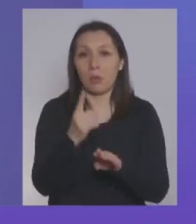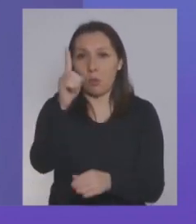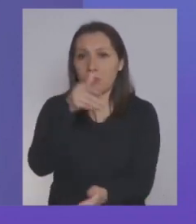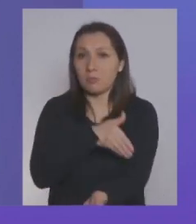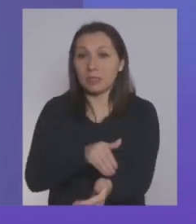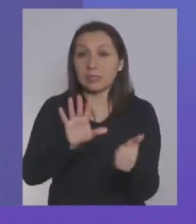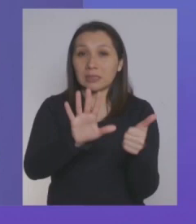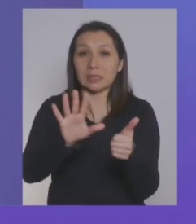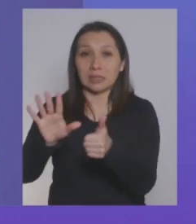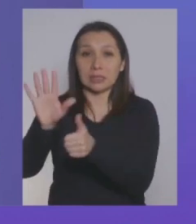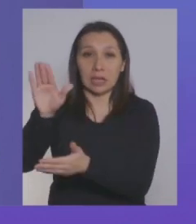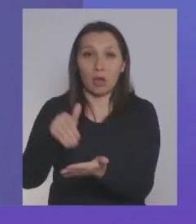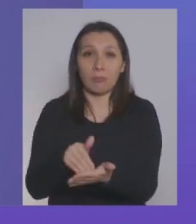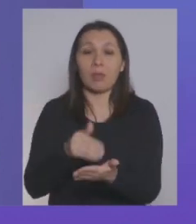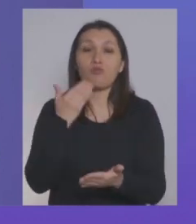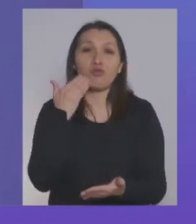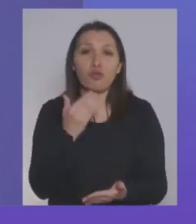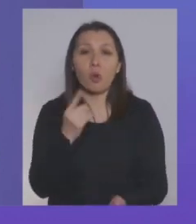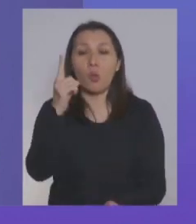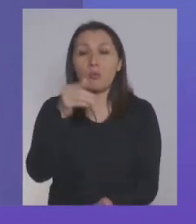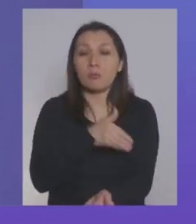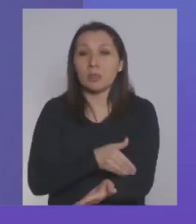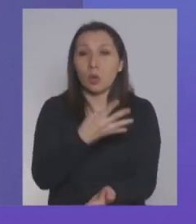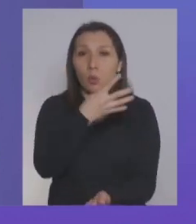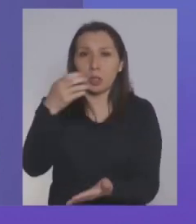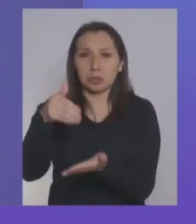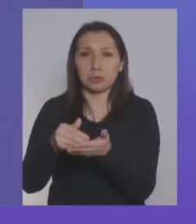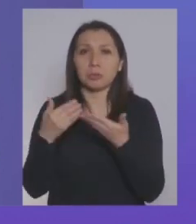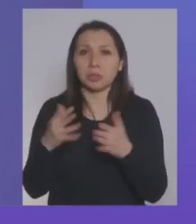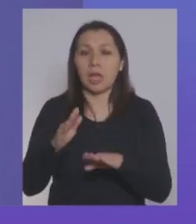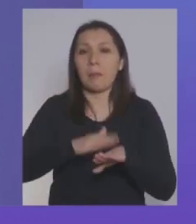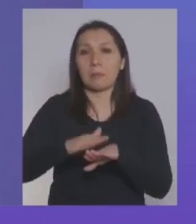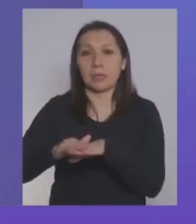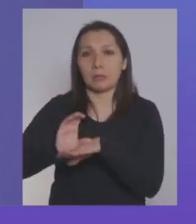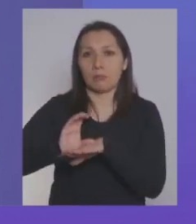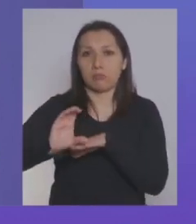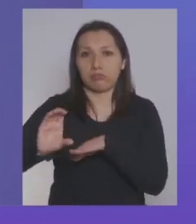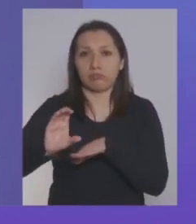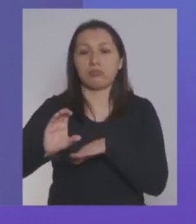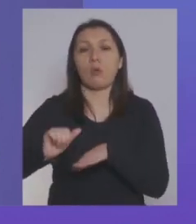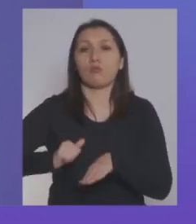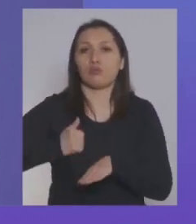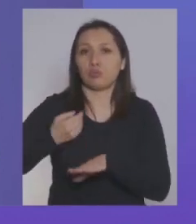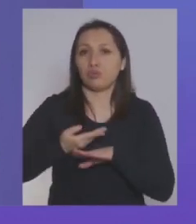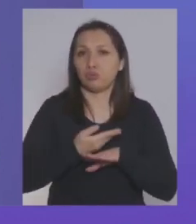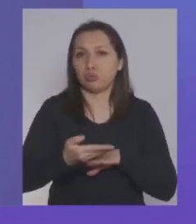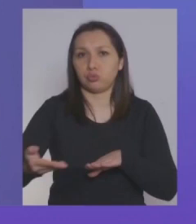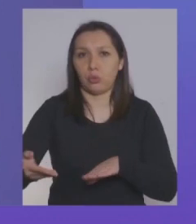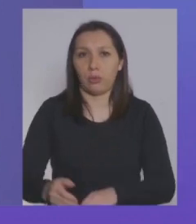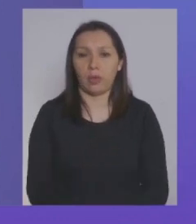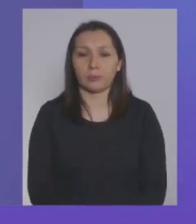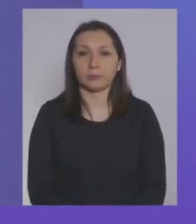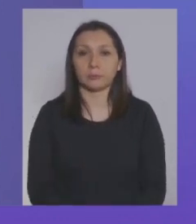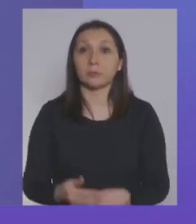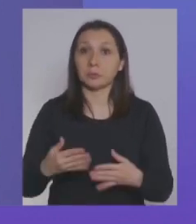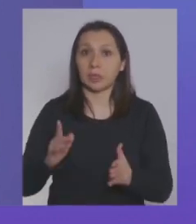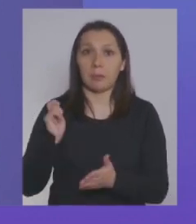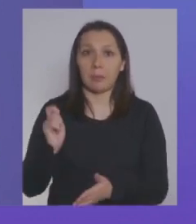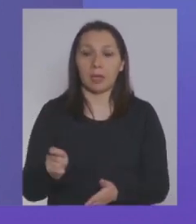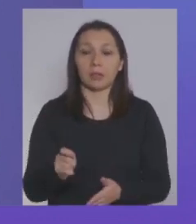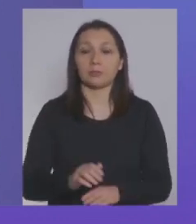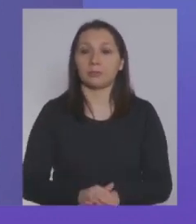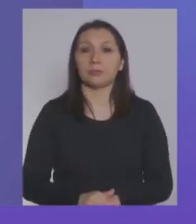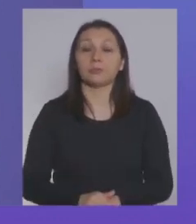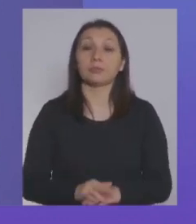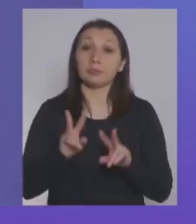.665.000 bonos, 1.400.000 prácticamente préstamos solidarios. Y pagados. Y en términos de